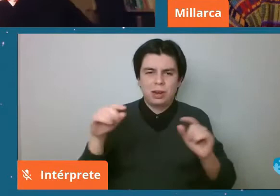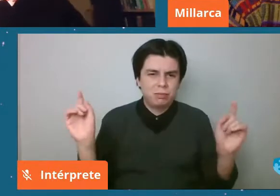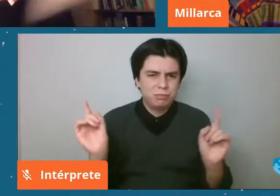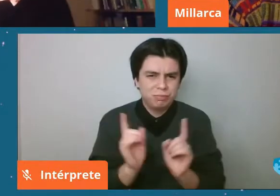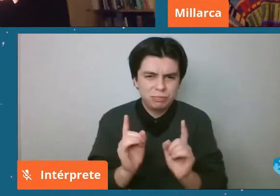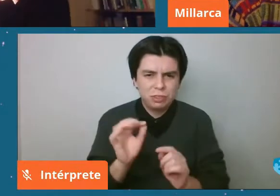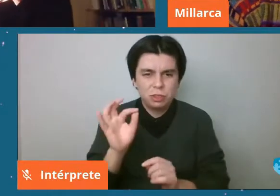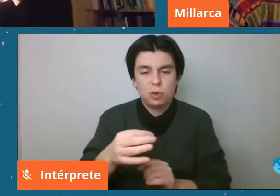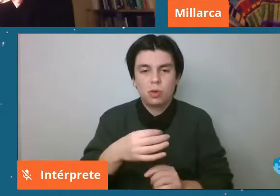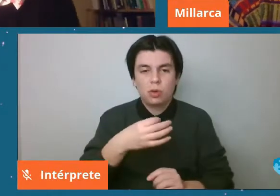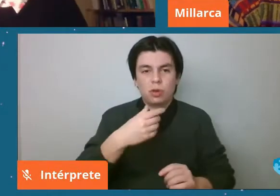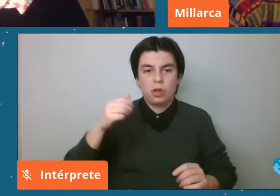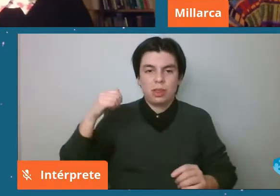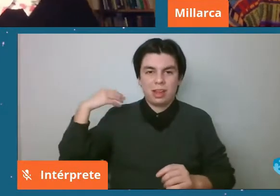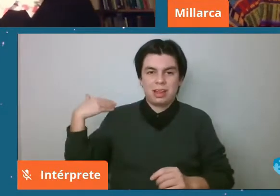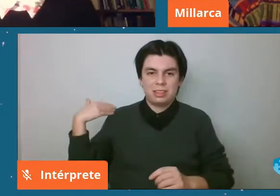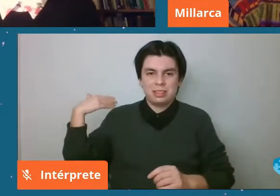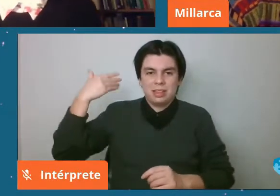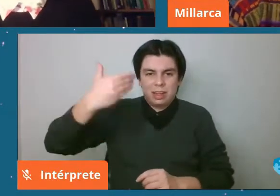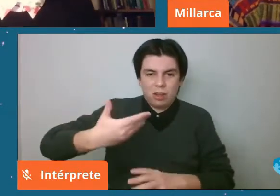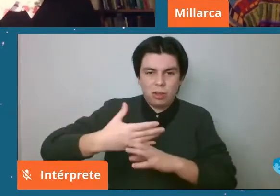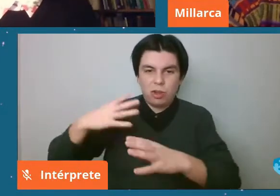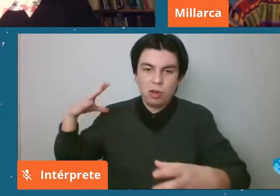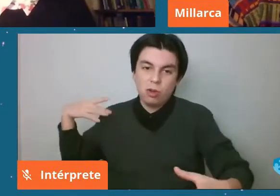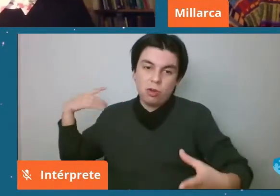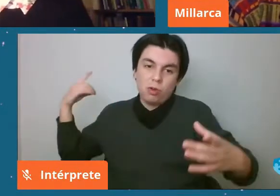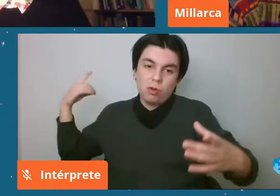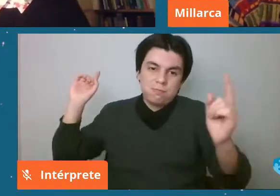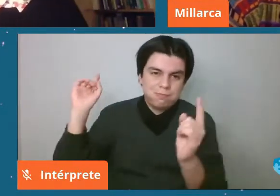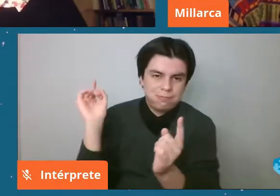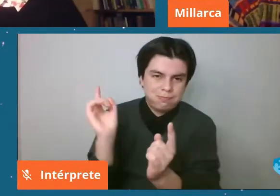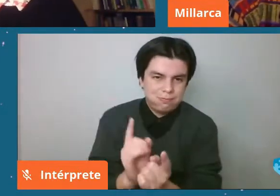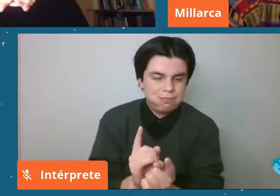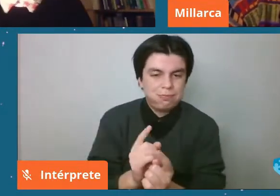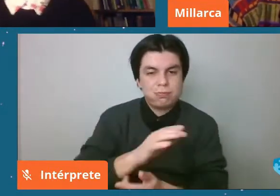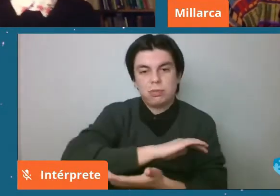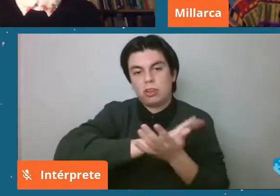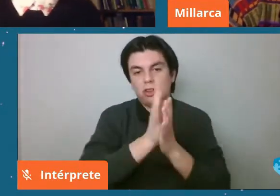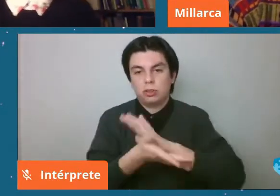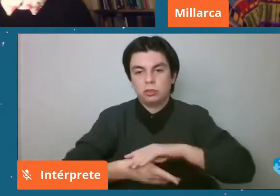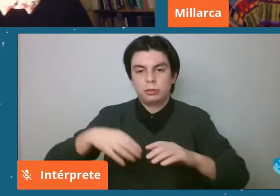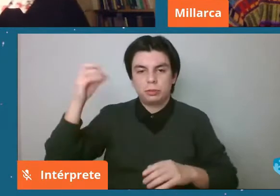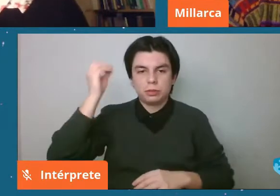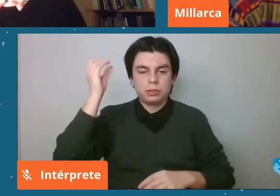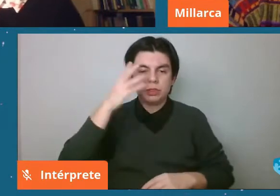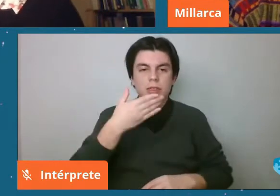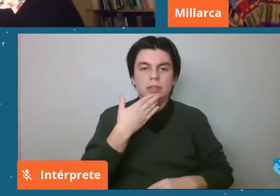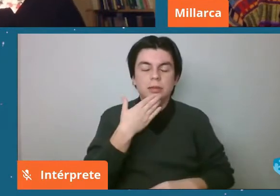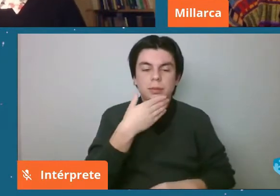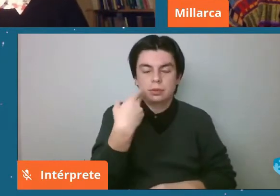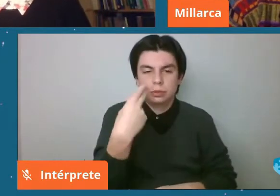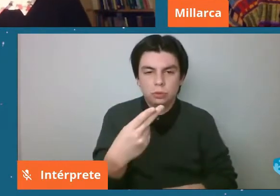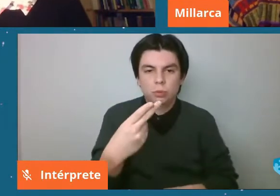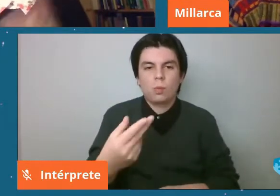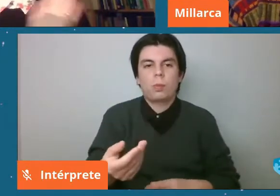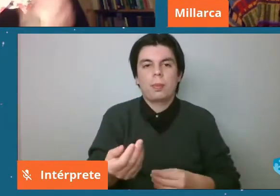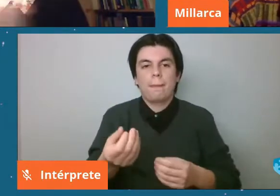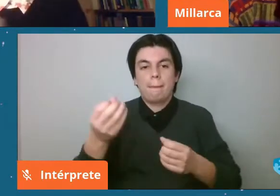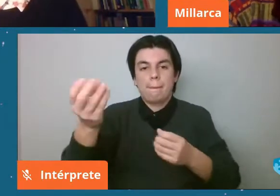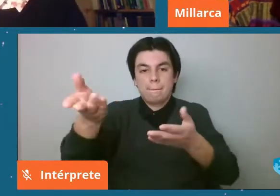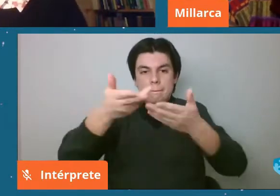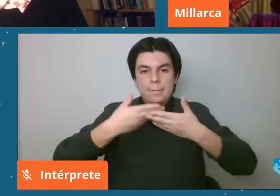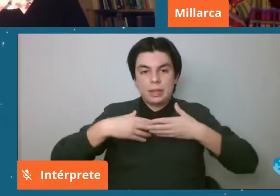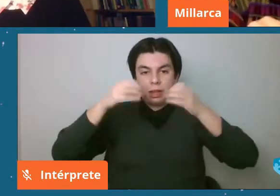resumiste los dos días de todo lo que habíamos aprendido y además nos permitiste aprender